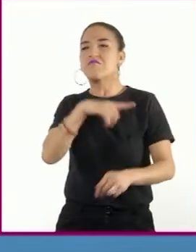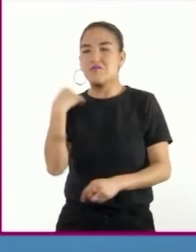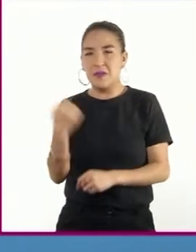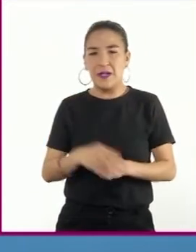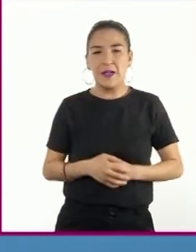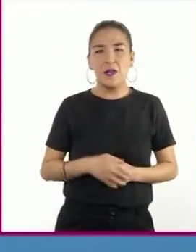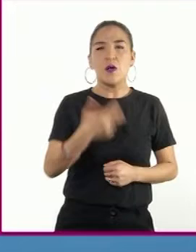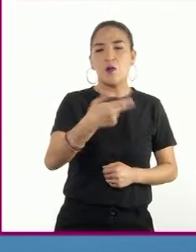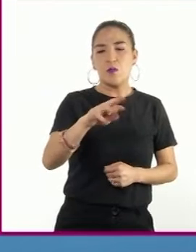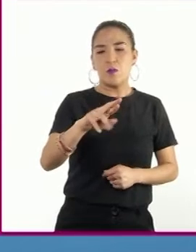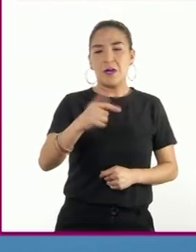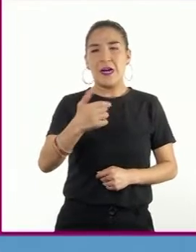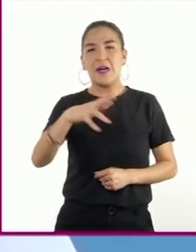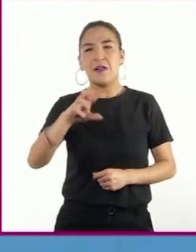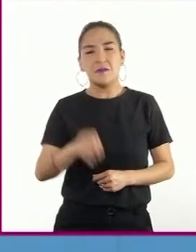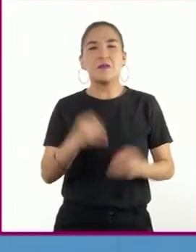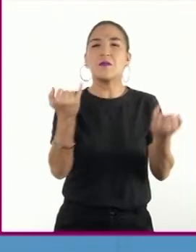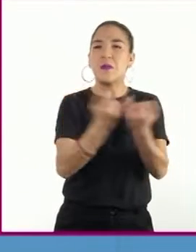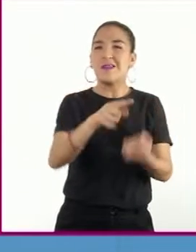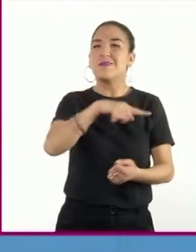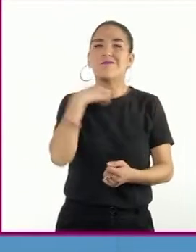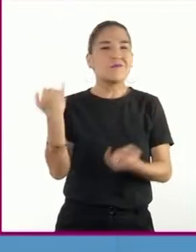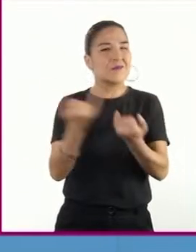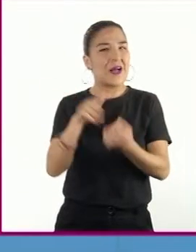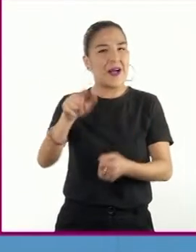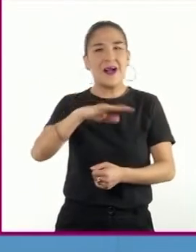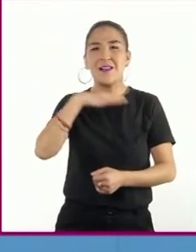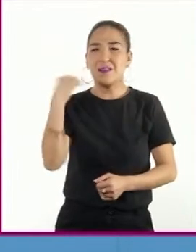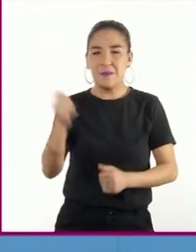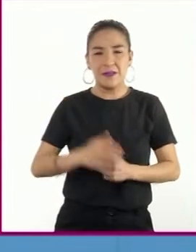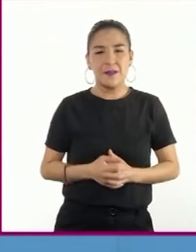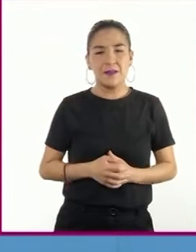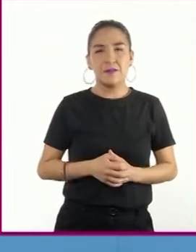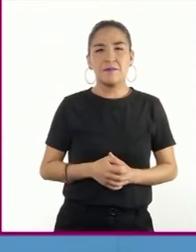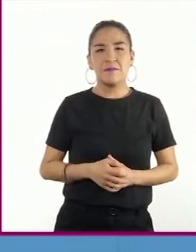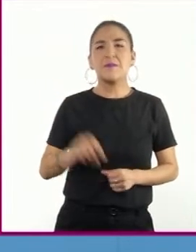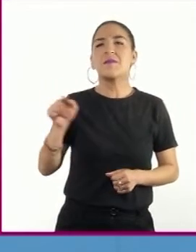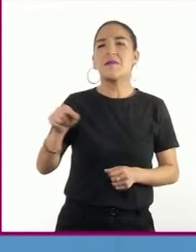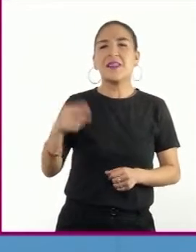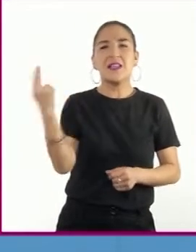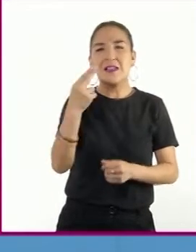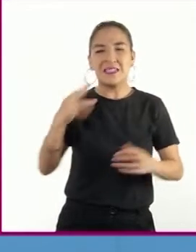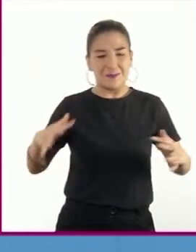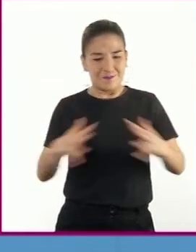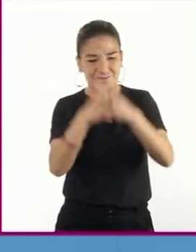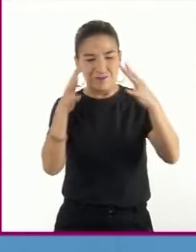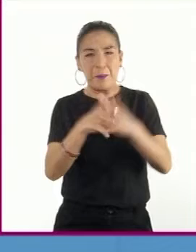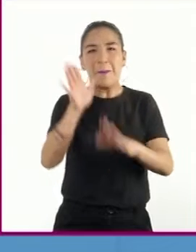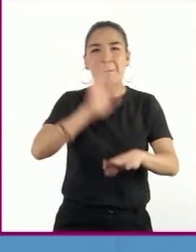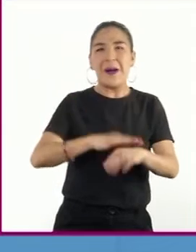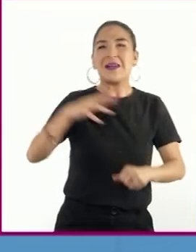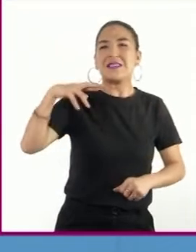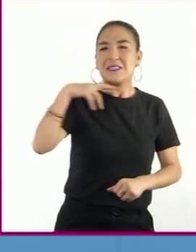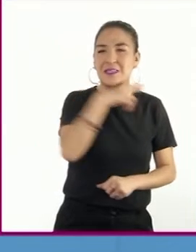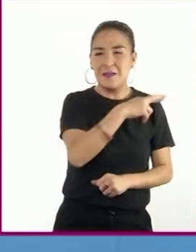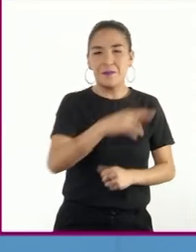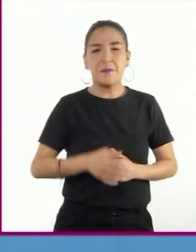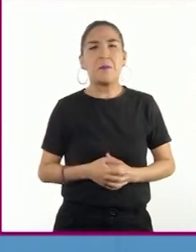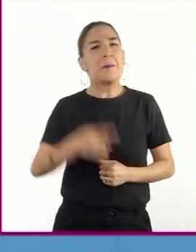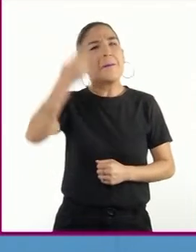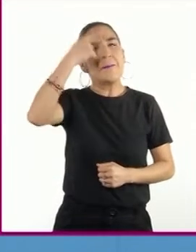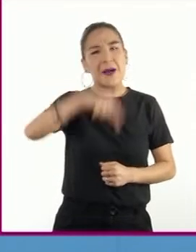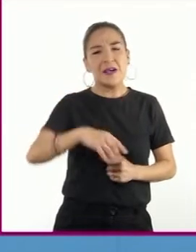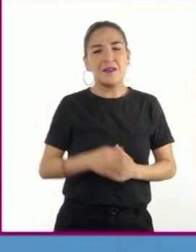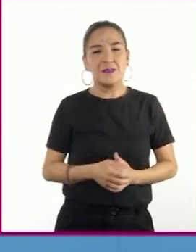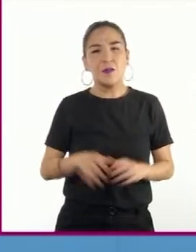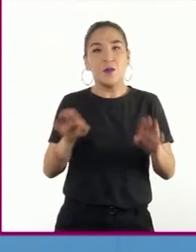alianza con los alemanes. Alemania requería una guerra rápida y eficiente para no